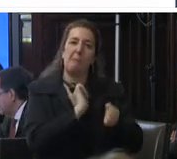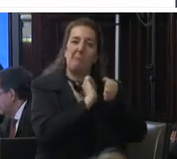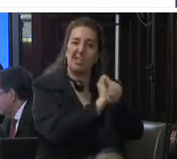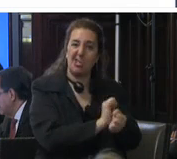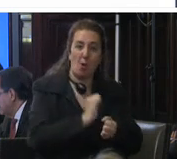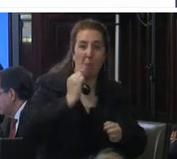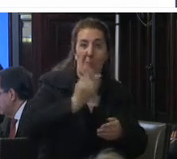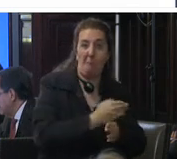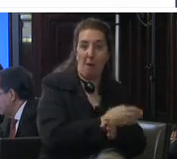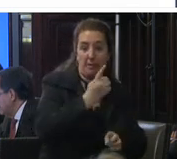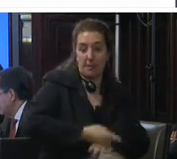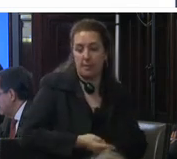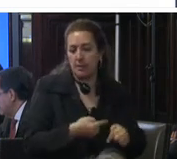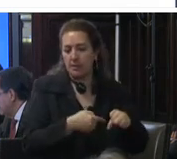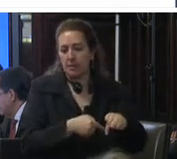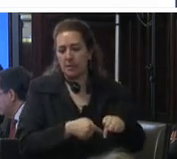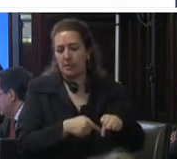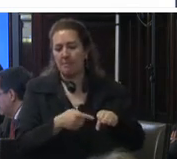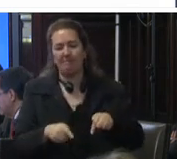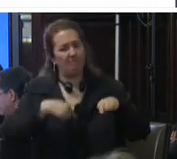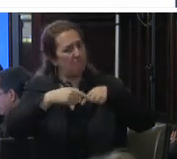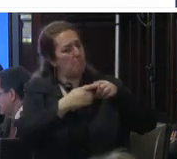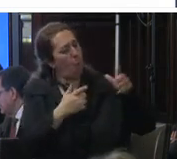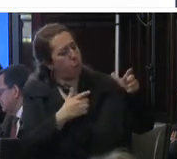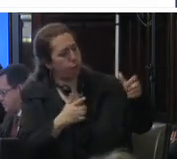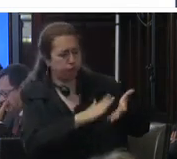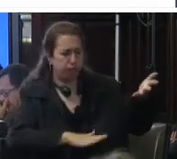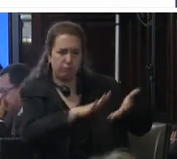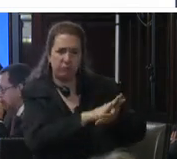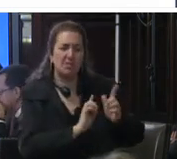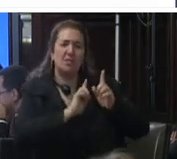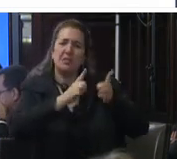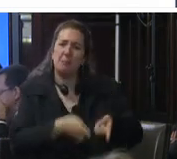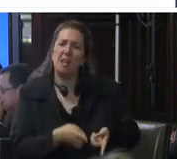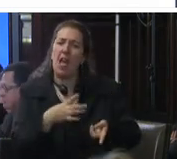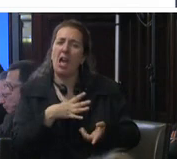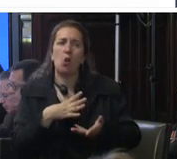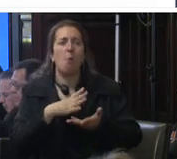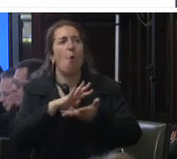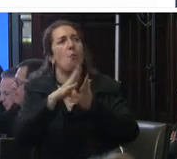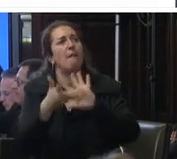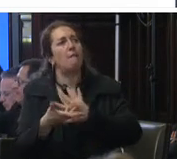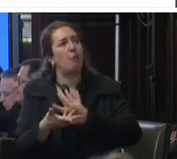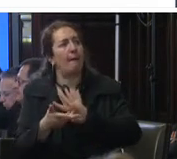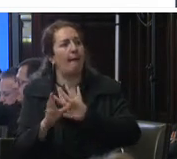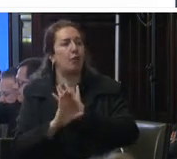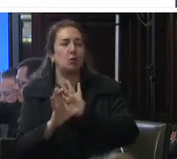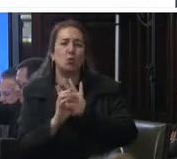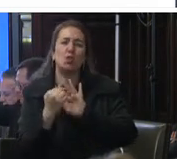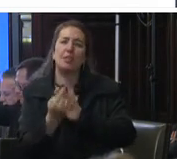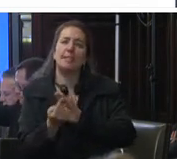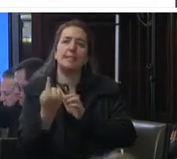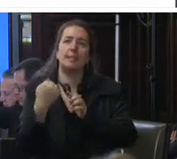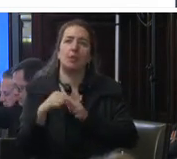en breve sino que además mantiene un régimen constitucional que le establece como una medida que en los hechos la convierten en una